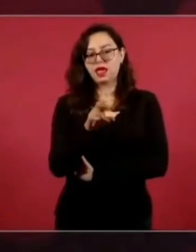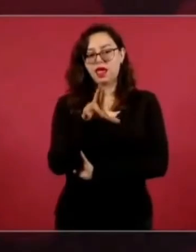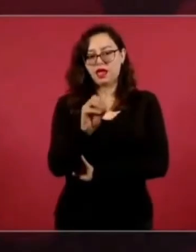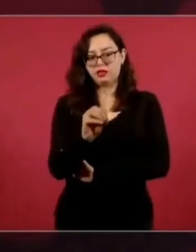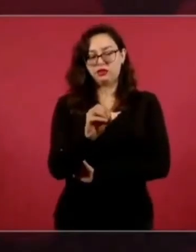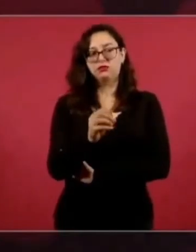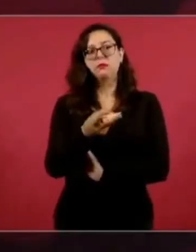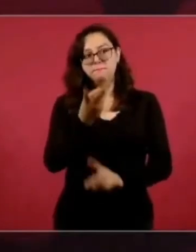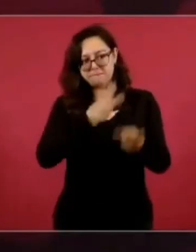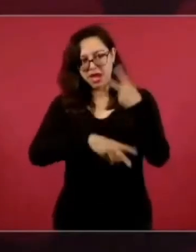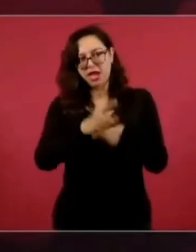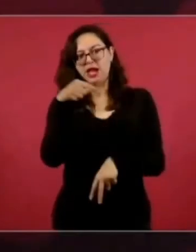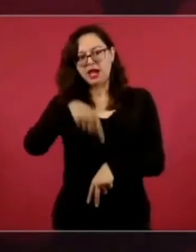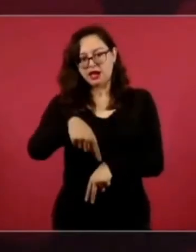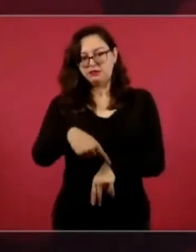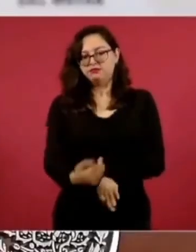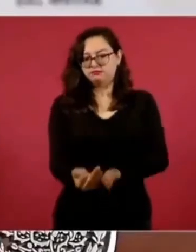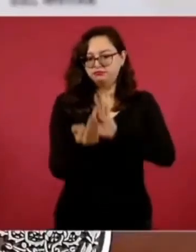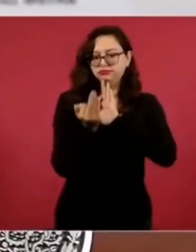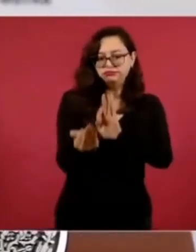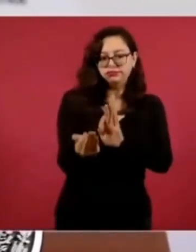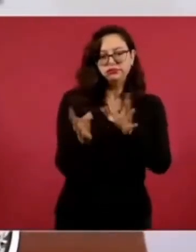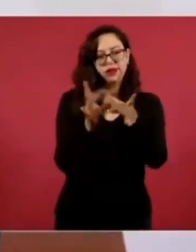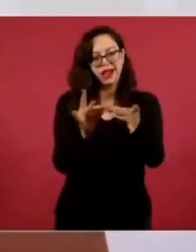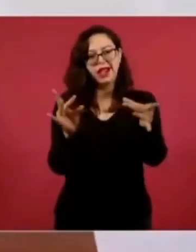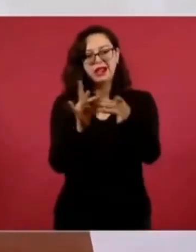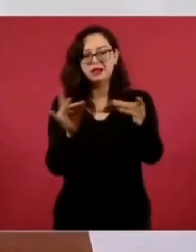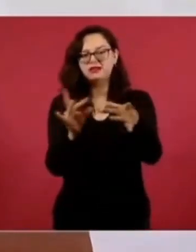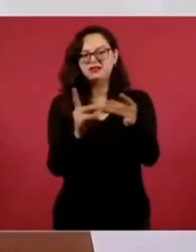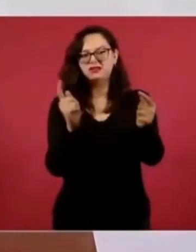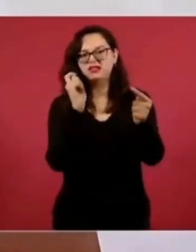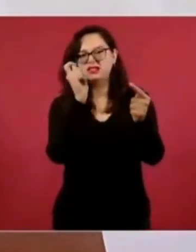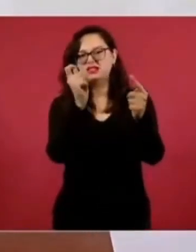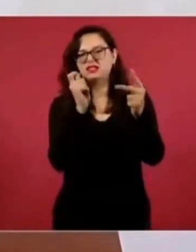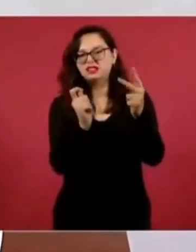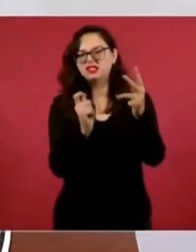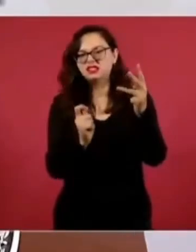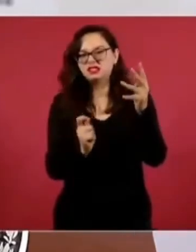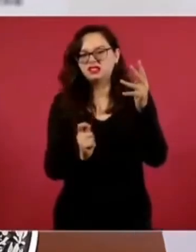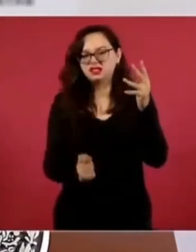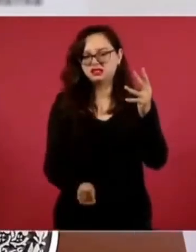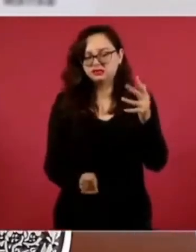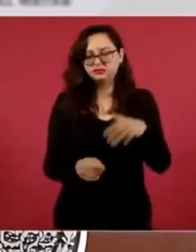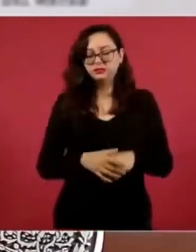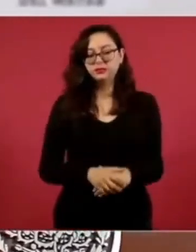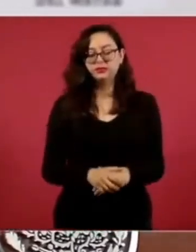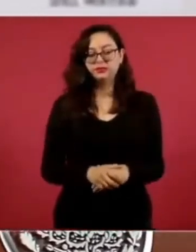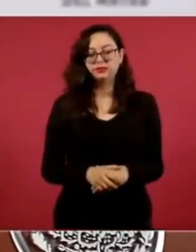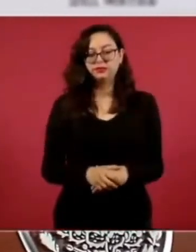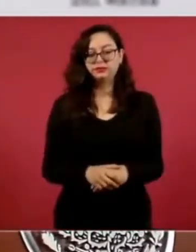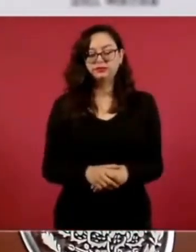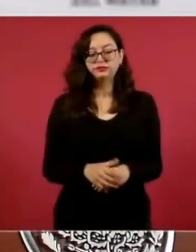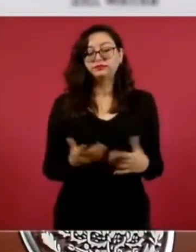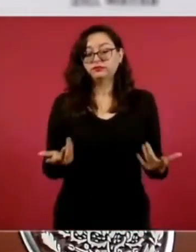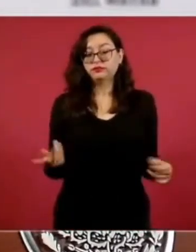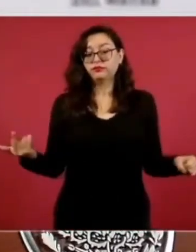y que explique, porque se tomaron algunas decisiones.